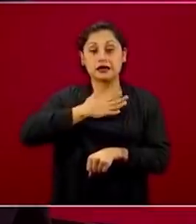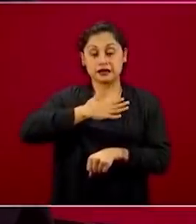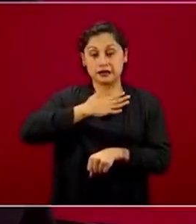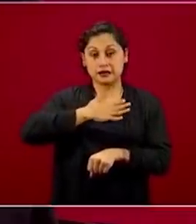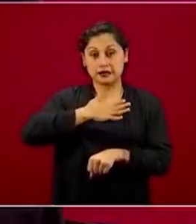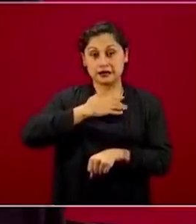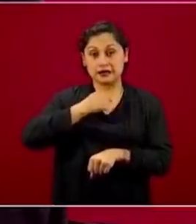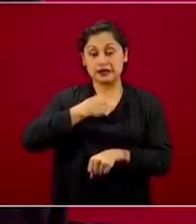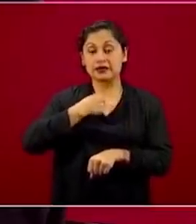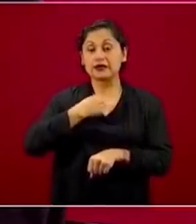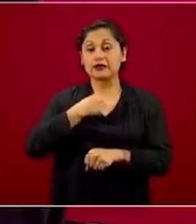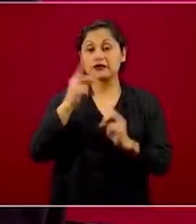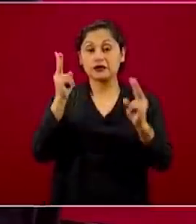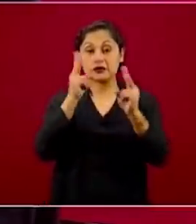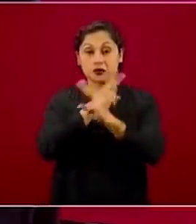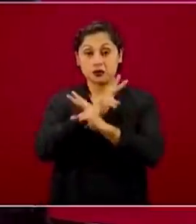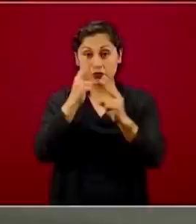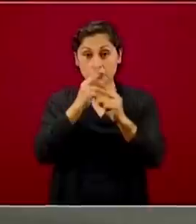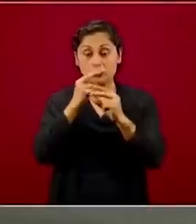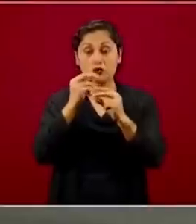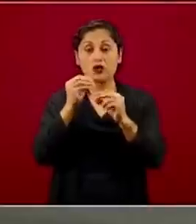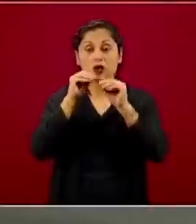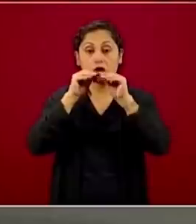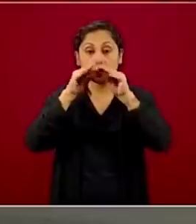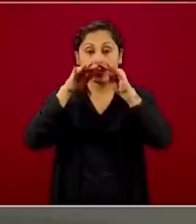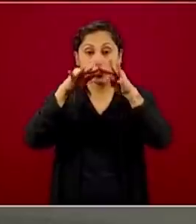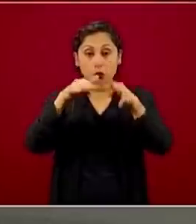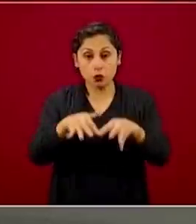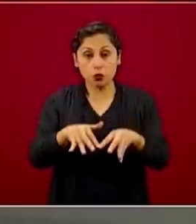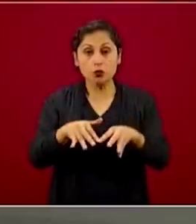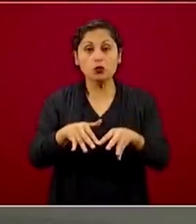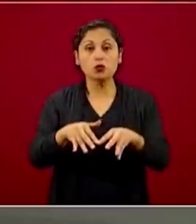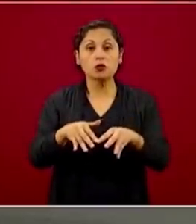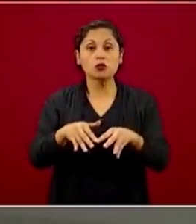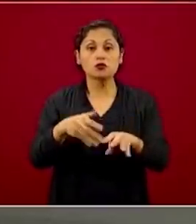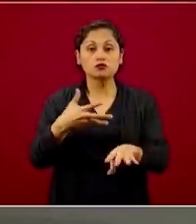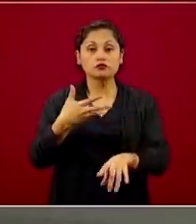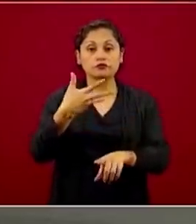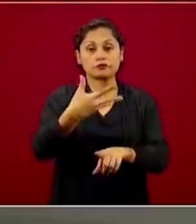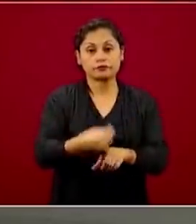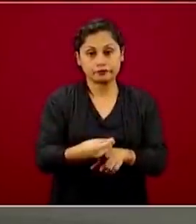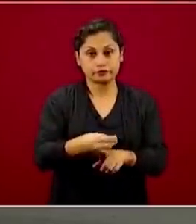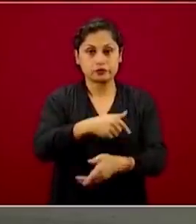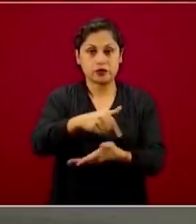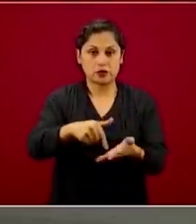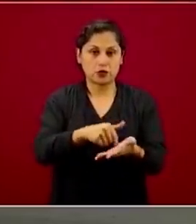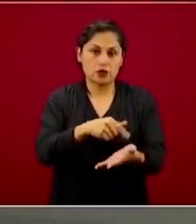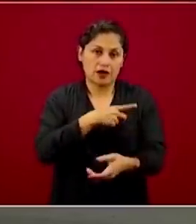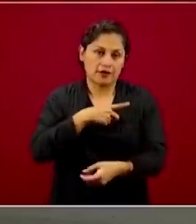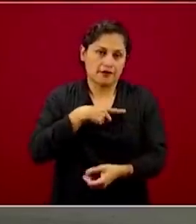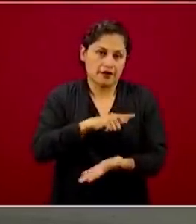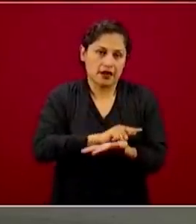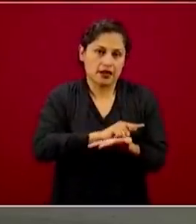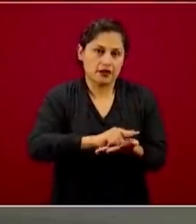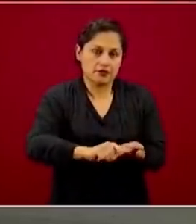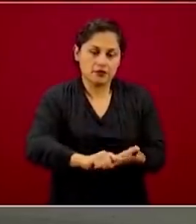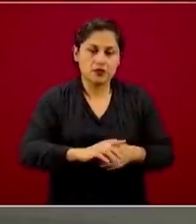del personal de salud se proyecten en el espacio que debe estar estéril o por lo menos